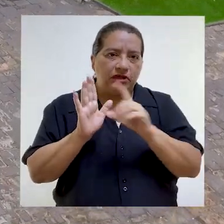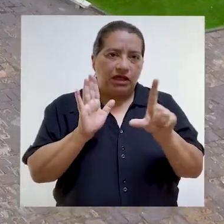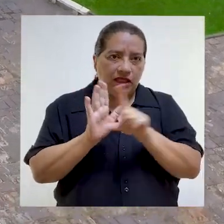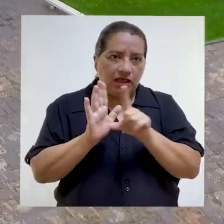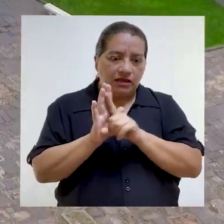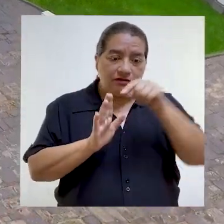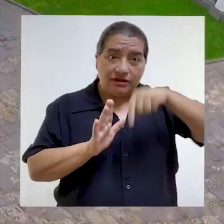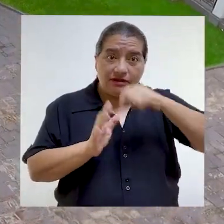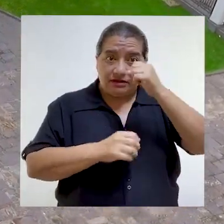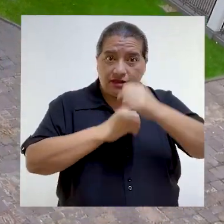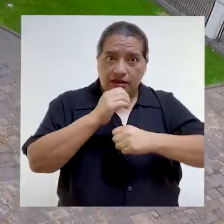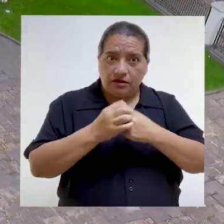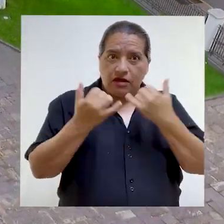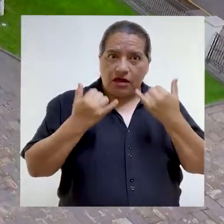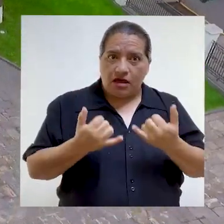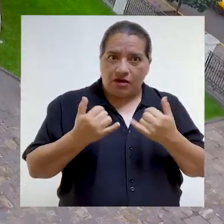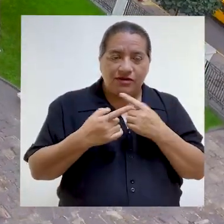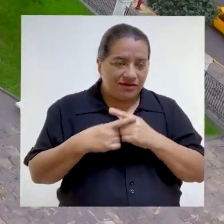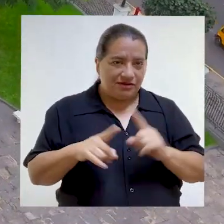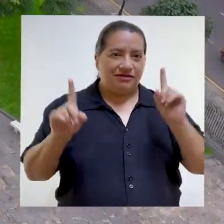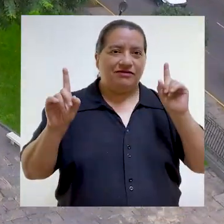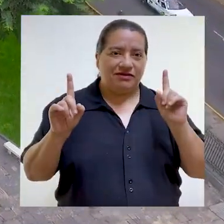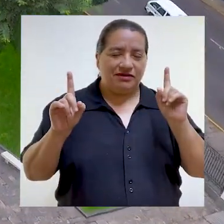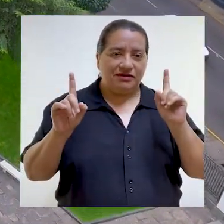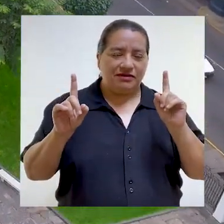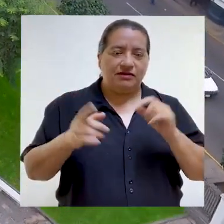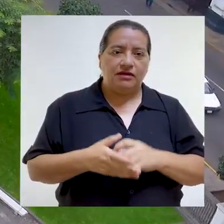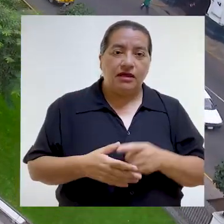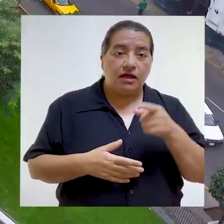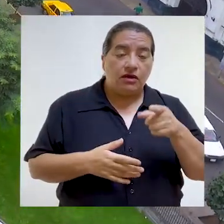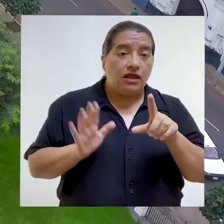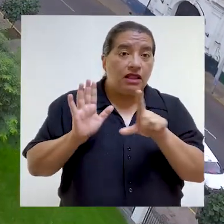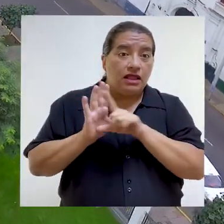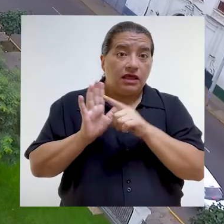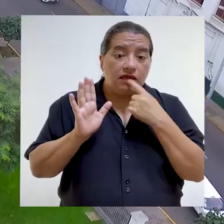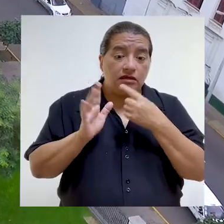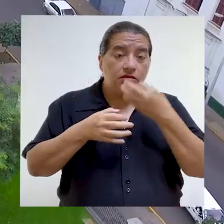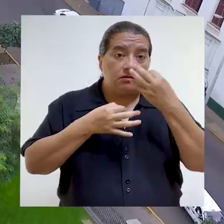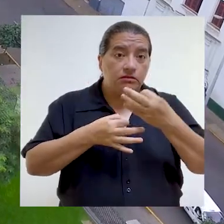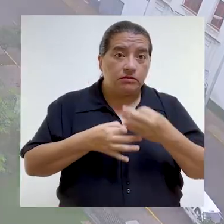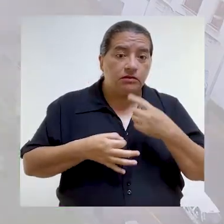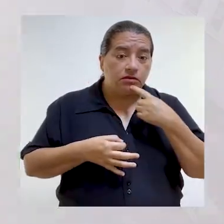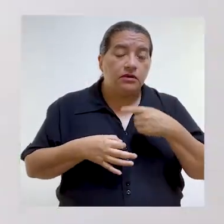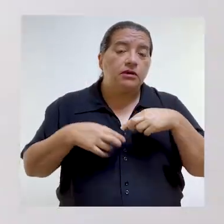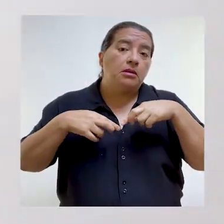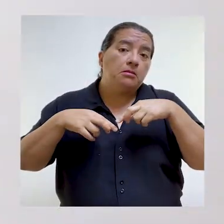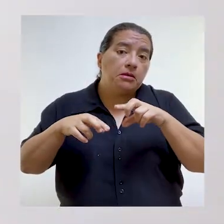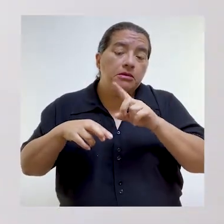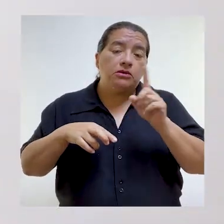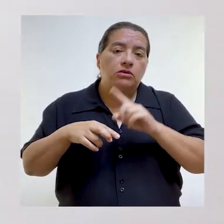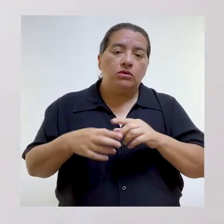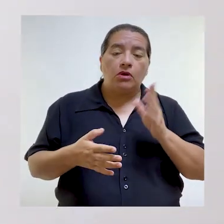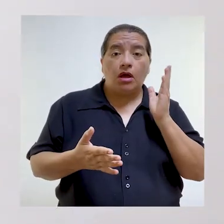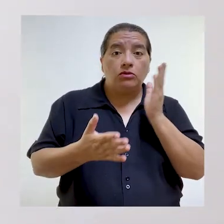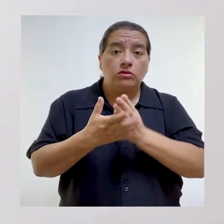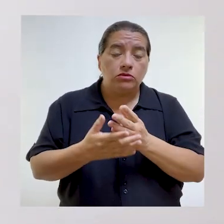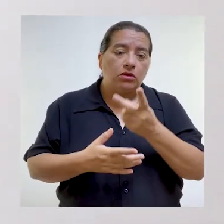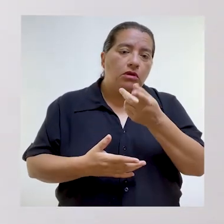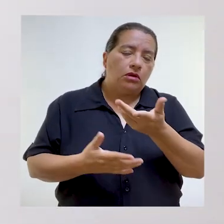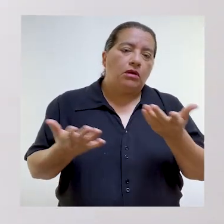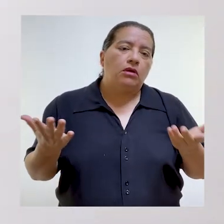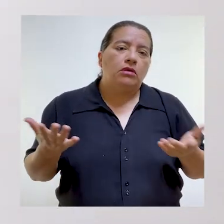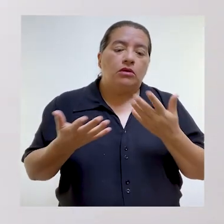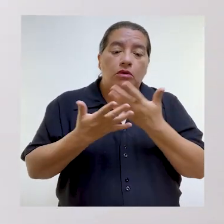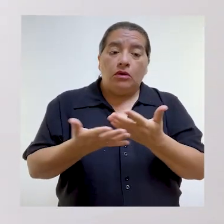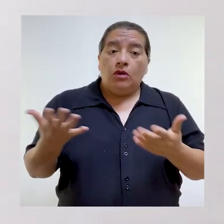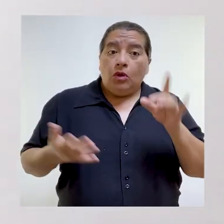esencia del cambio y lo incluyó en la Ley de Presupuestos para este año. Ahora la situación es muy diferente. Dado que la Ley de Presupuestos dispone y no